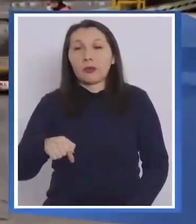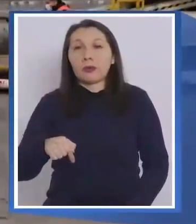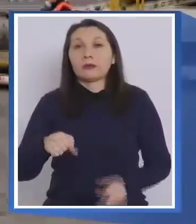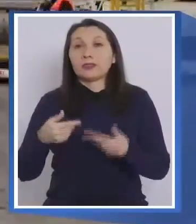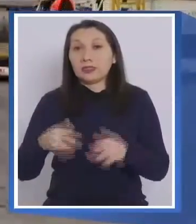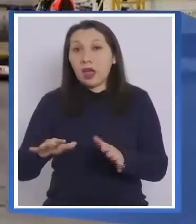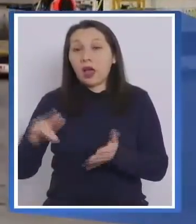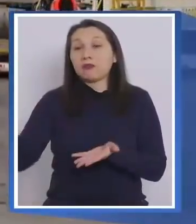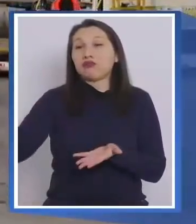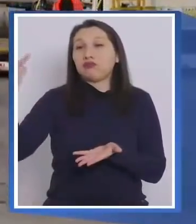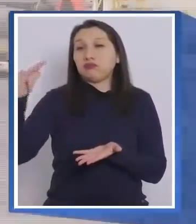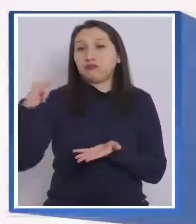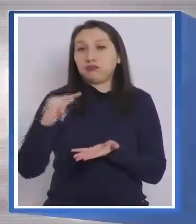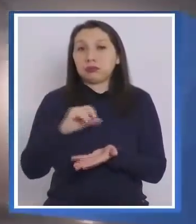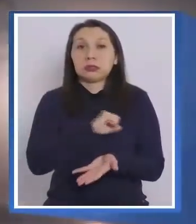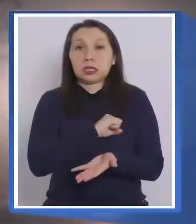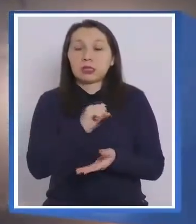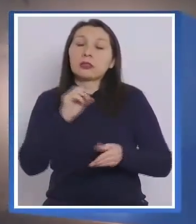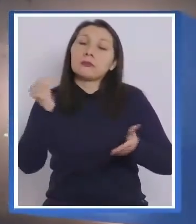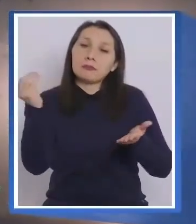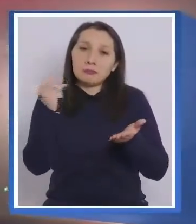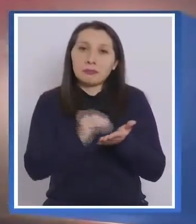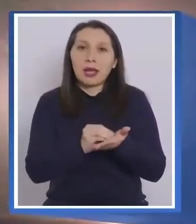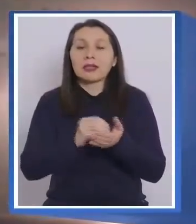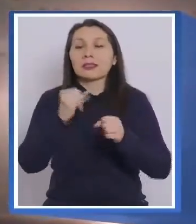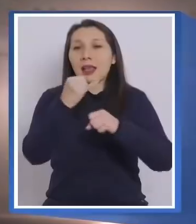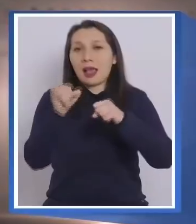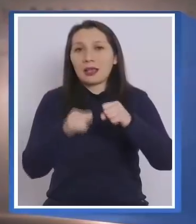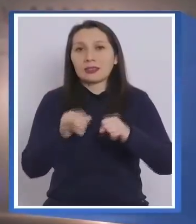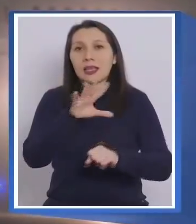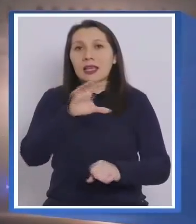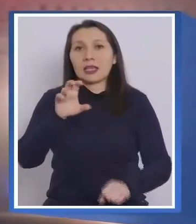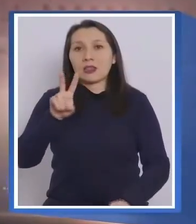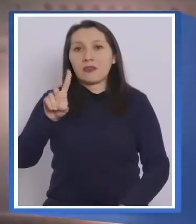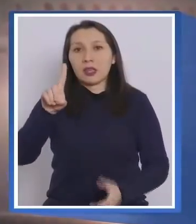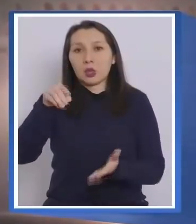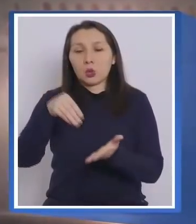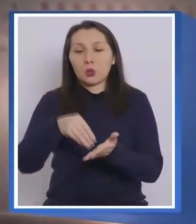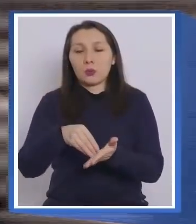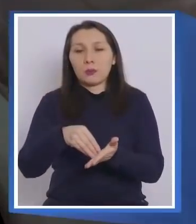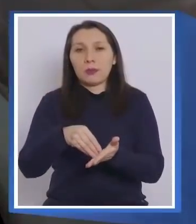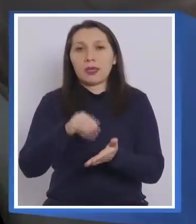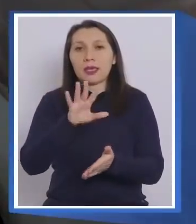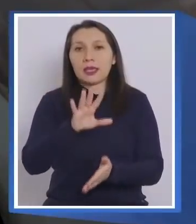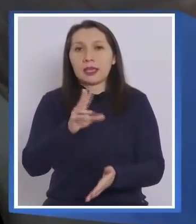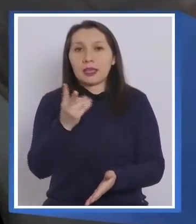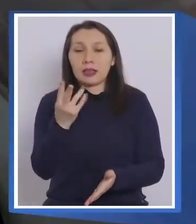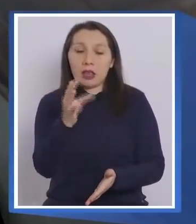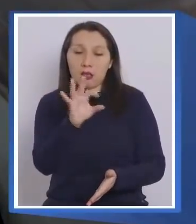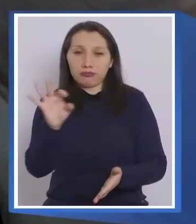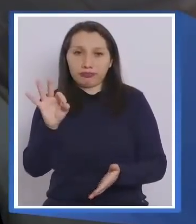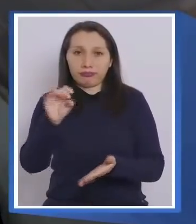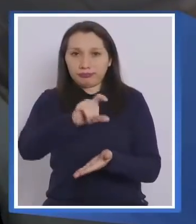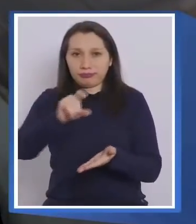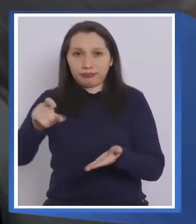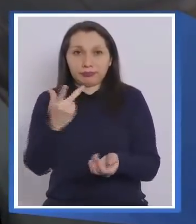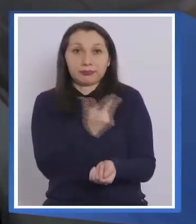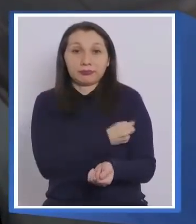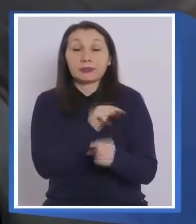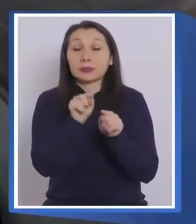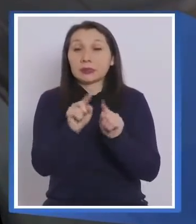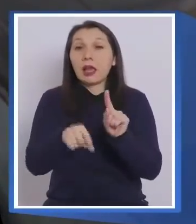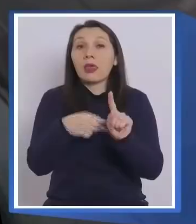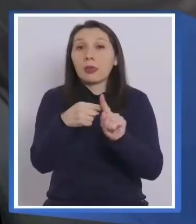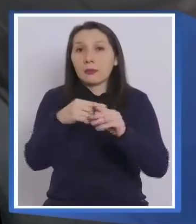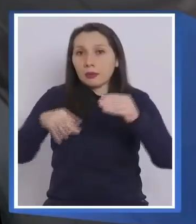llegó a Santiago un nuevo cargamento de AstraZeneca con 521.500 dosis. Esta partida